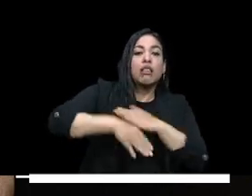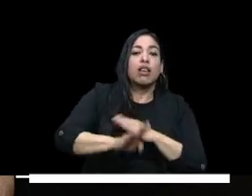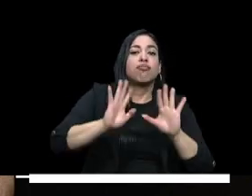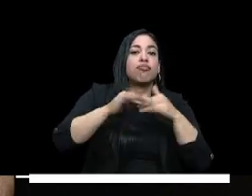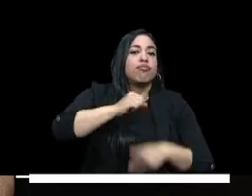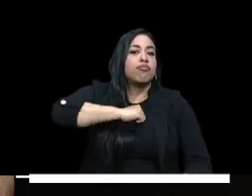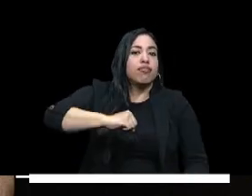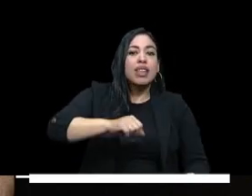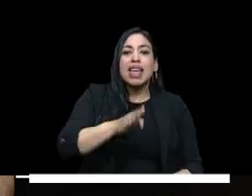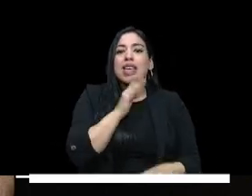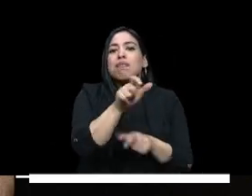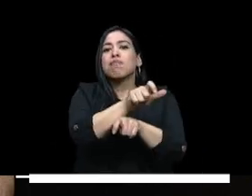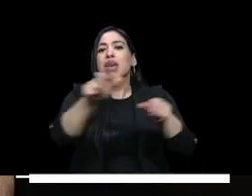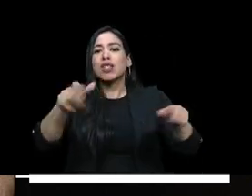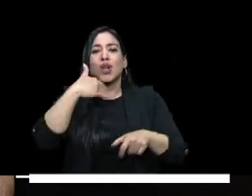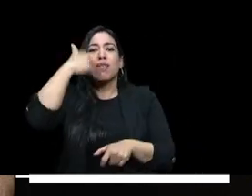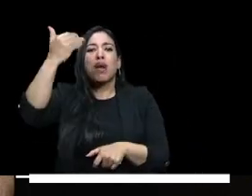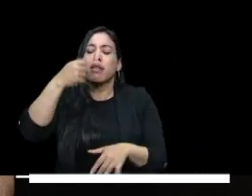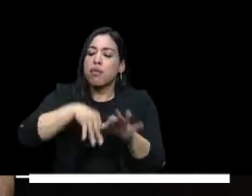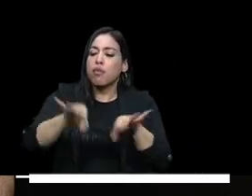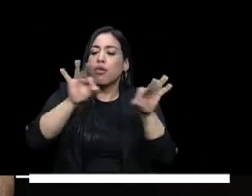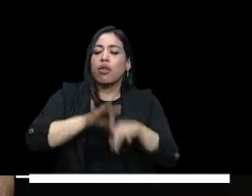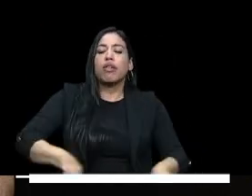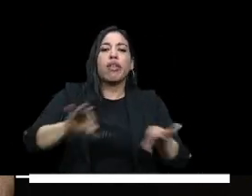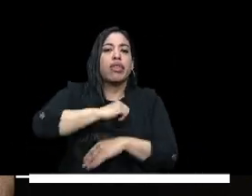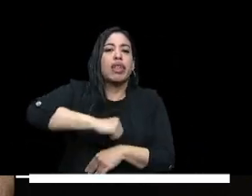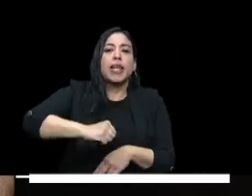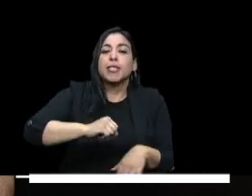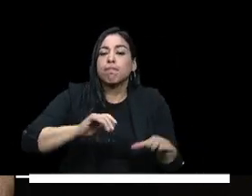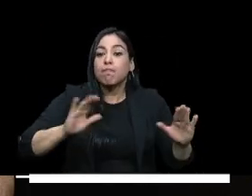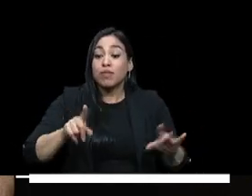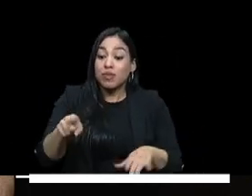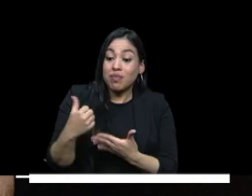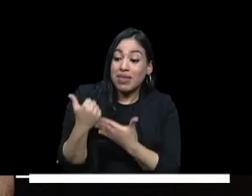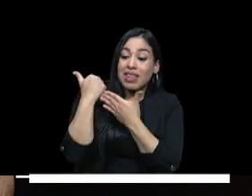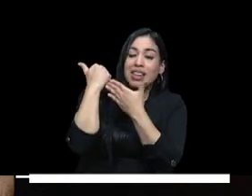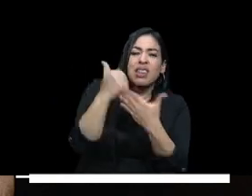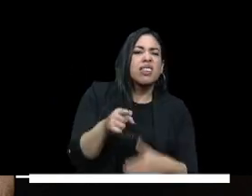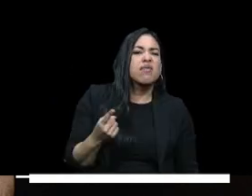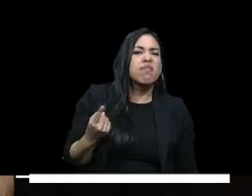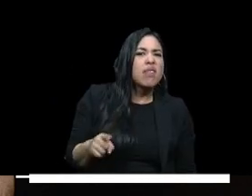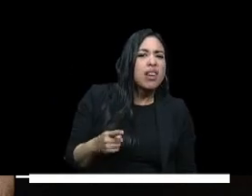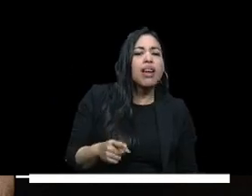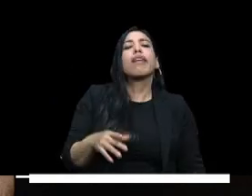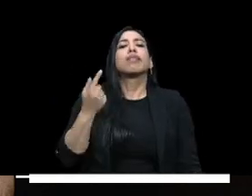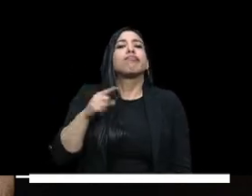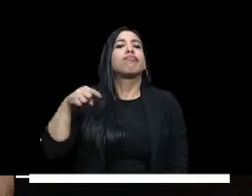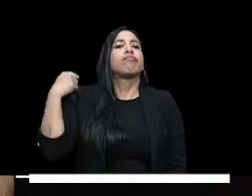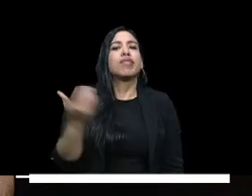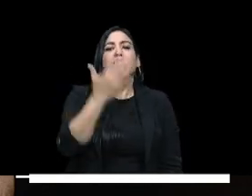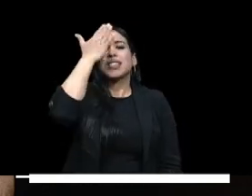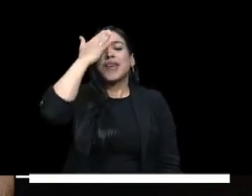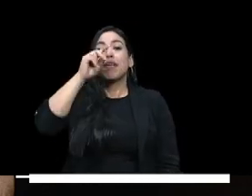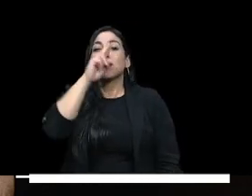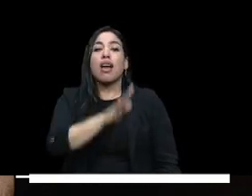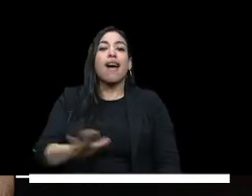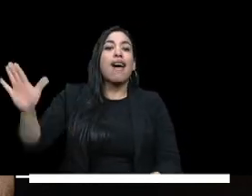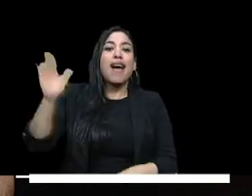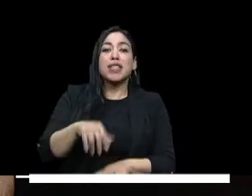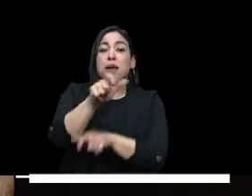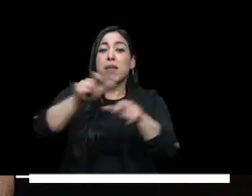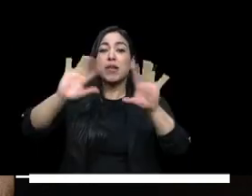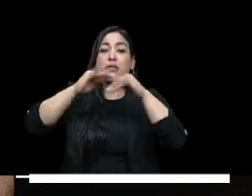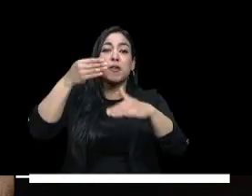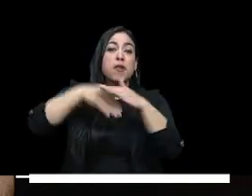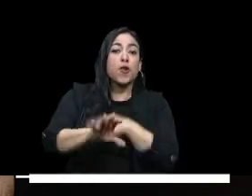educación para las personas mayores esto nos debe ayudar a reducir los índices de analfabetismo